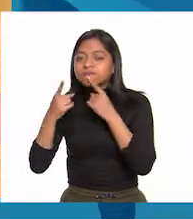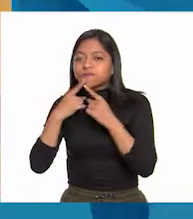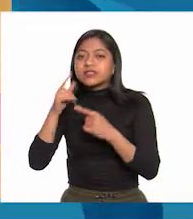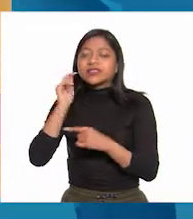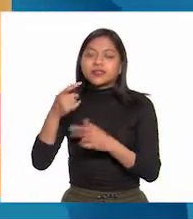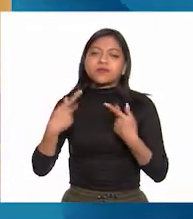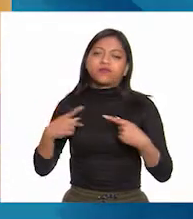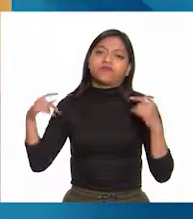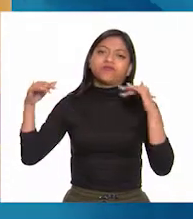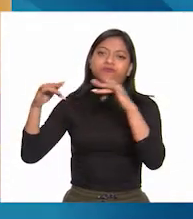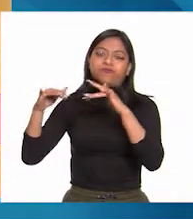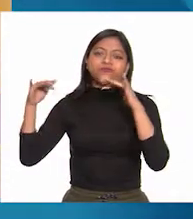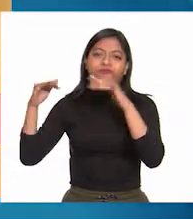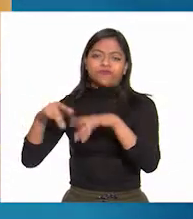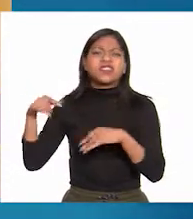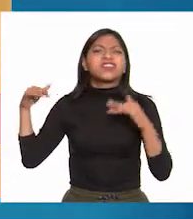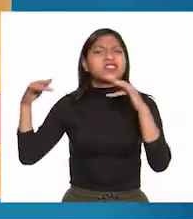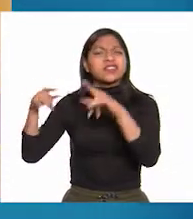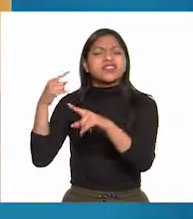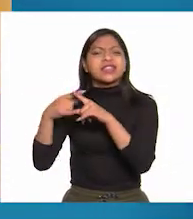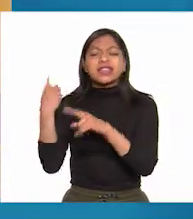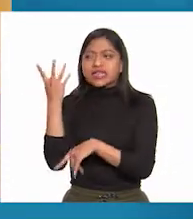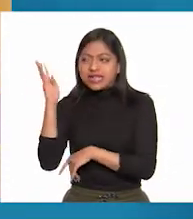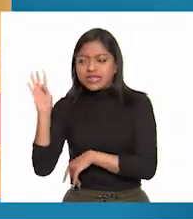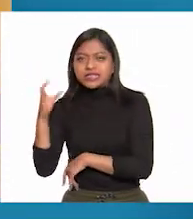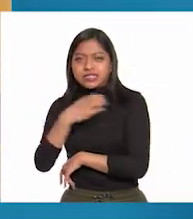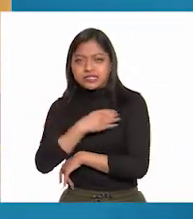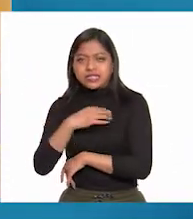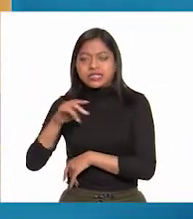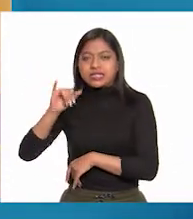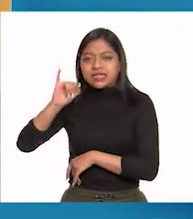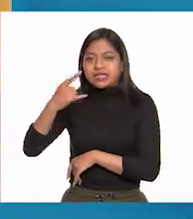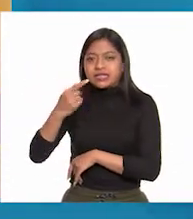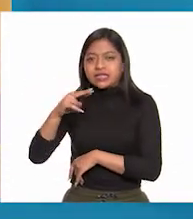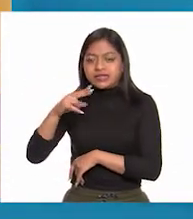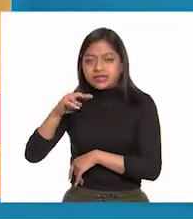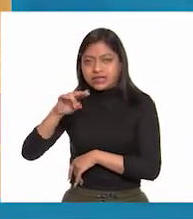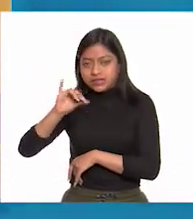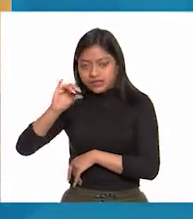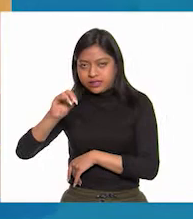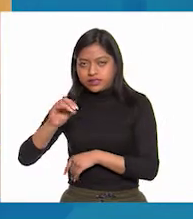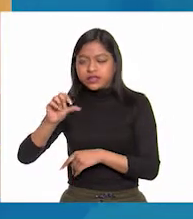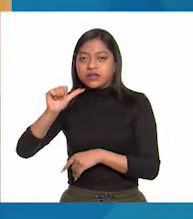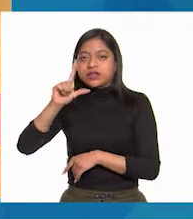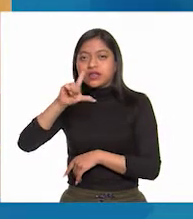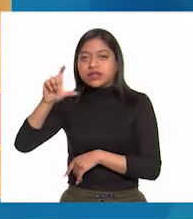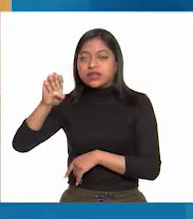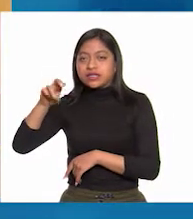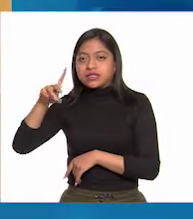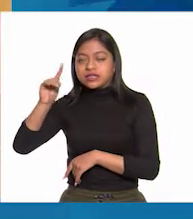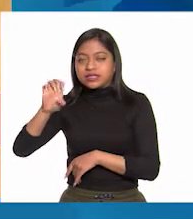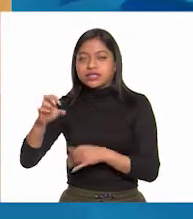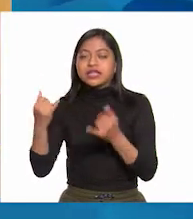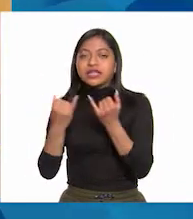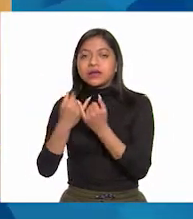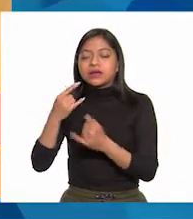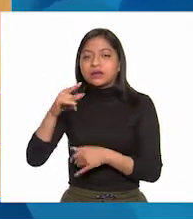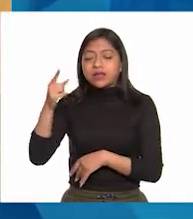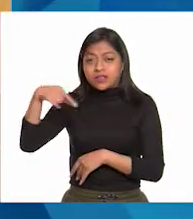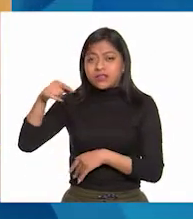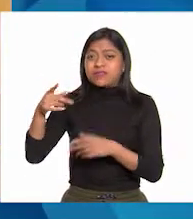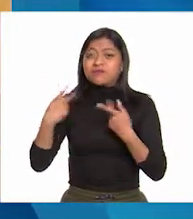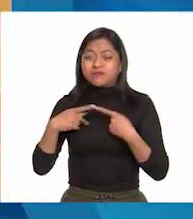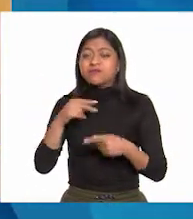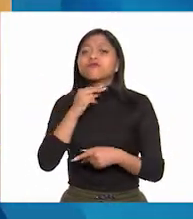literarias, a las que asistían los capitanes Ignacio Allende y Juan Aldama, algunos sacerdotes y comerciantes